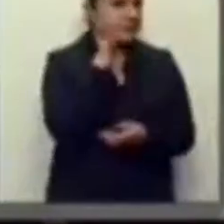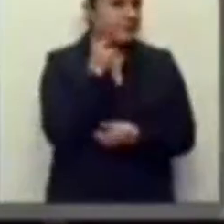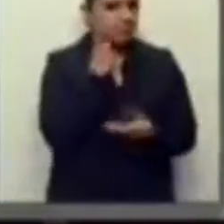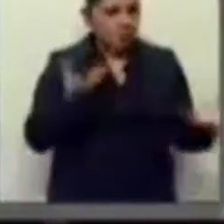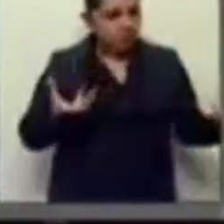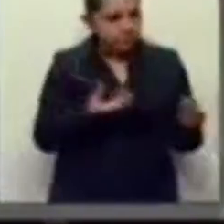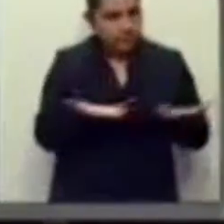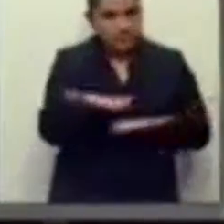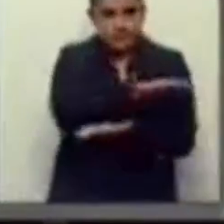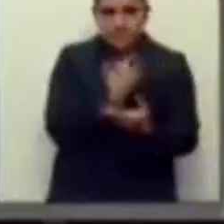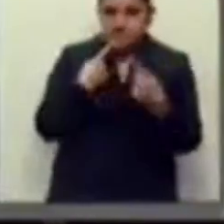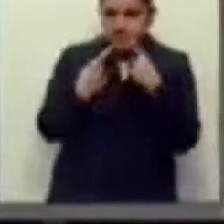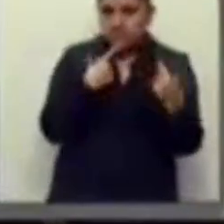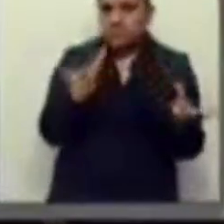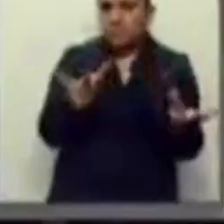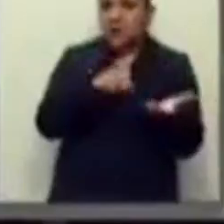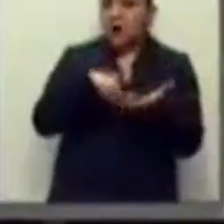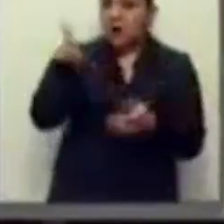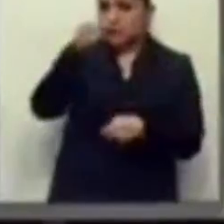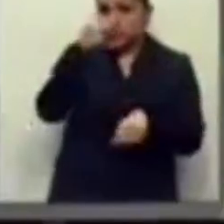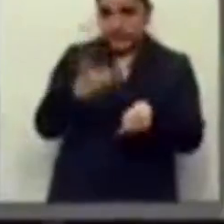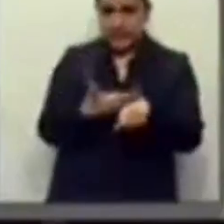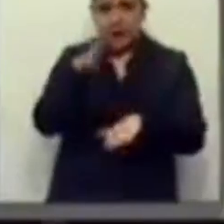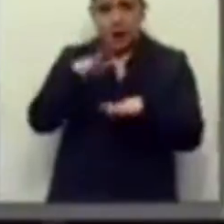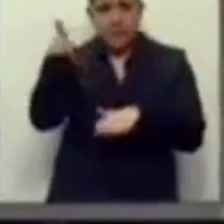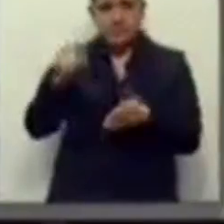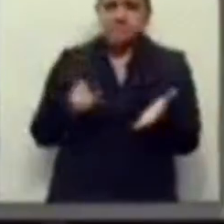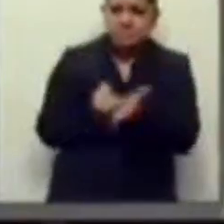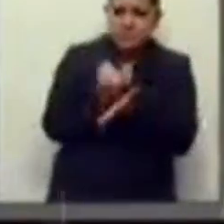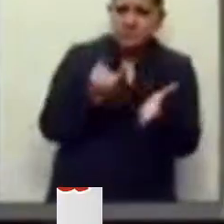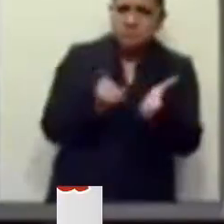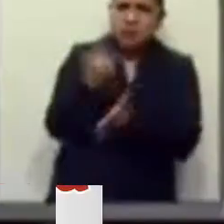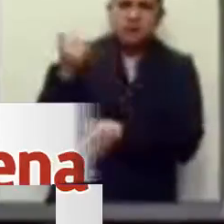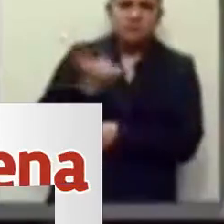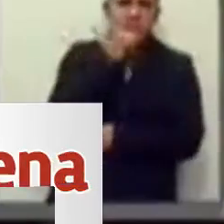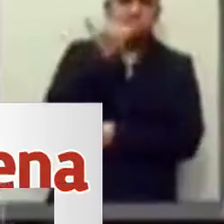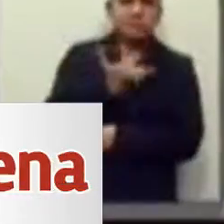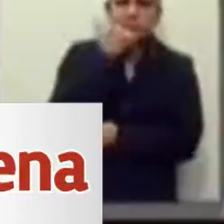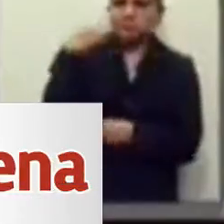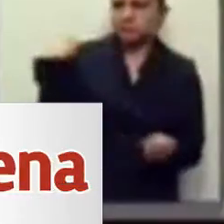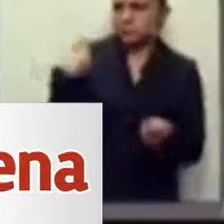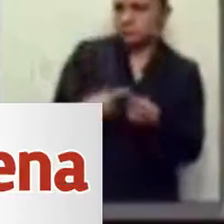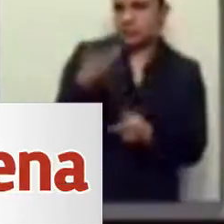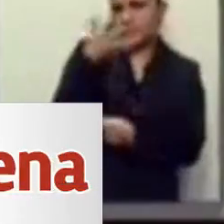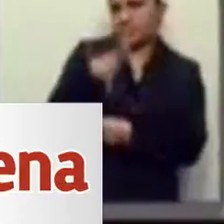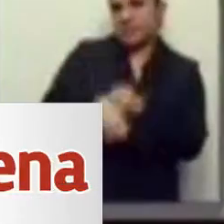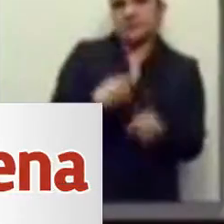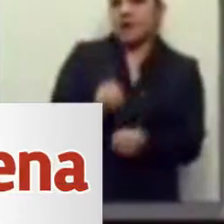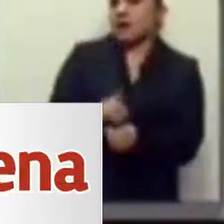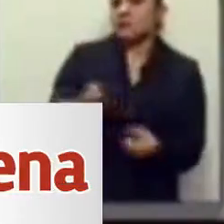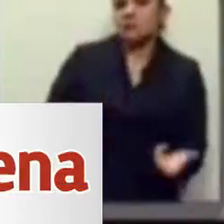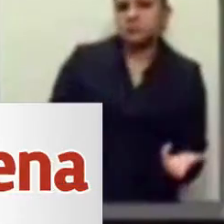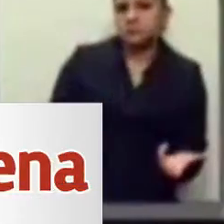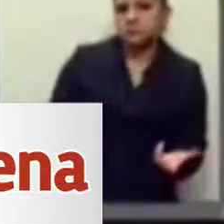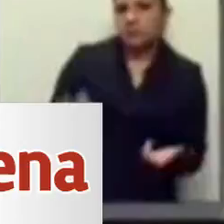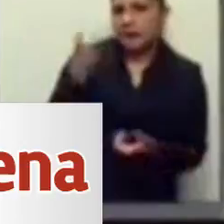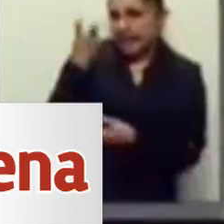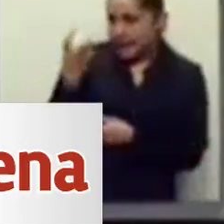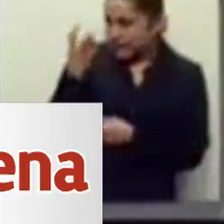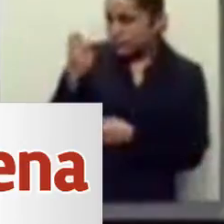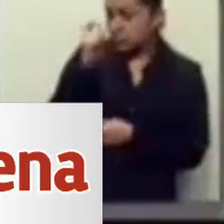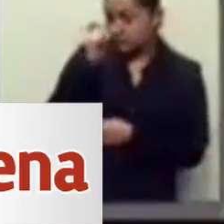han sido equivocadas en los últimos 10 años más o menos. Esto nos ha llevado precisamente a que